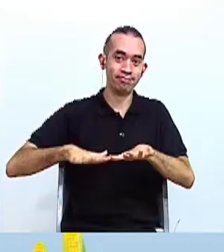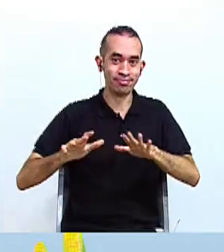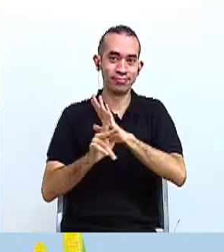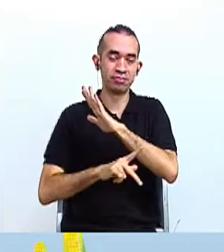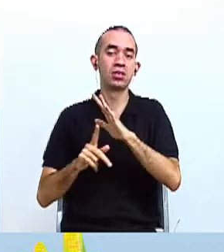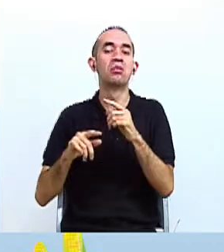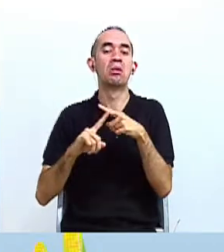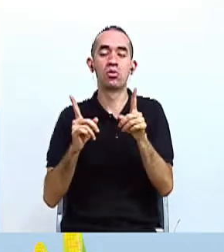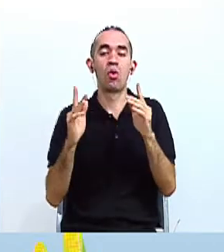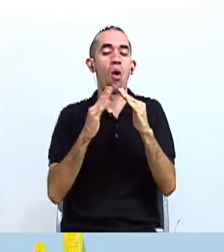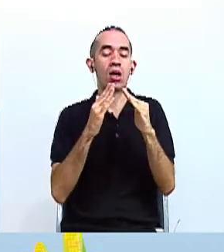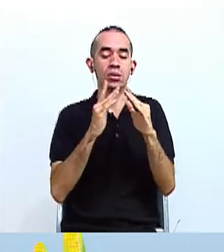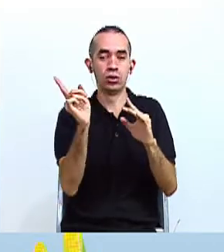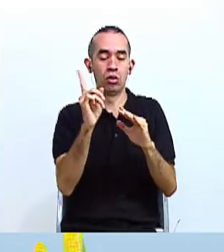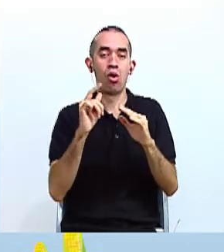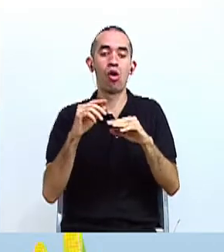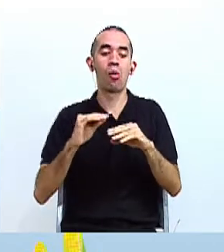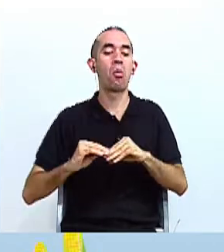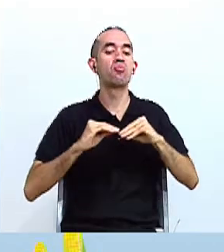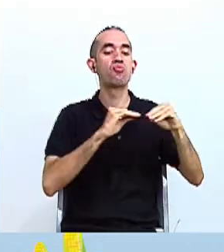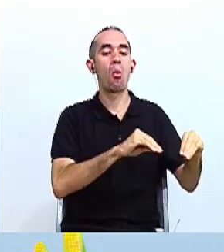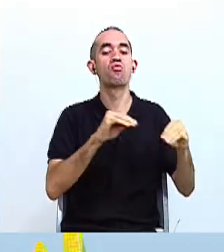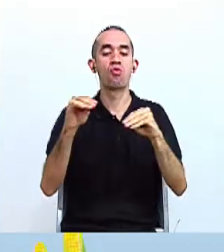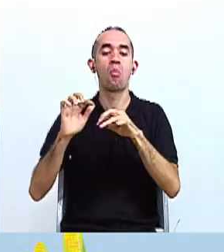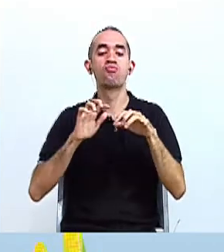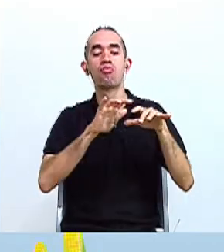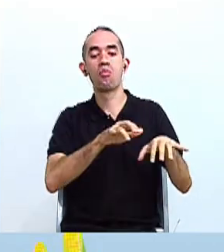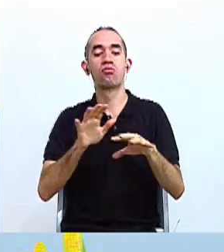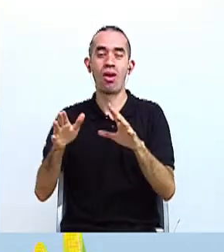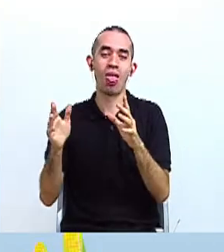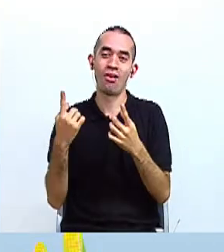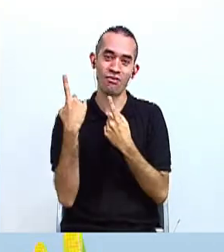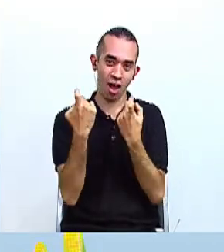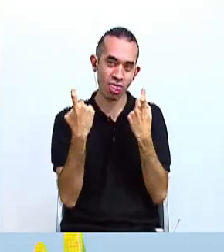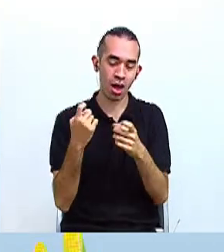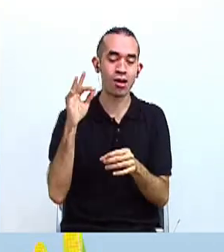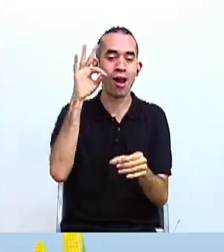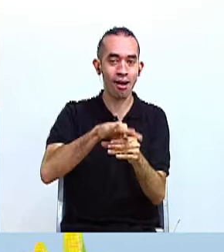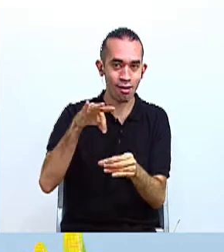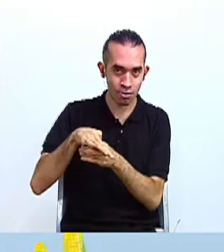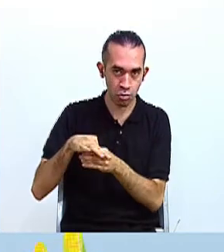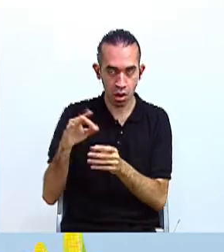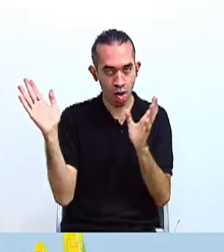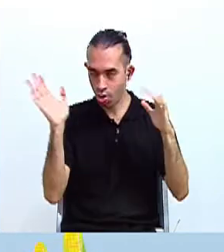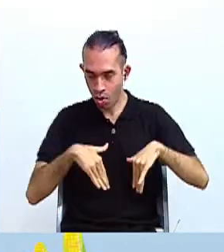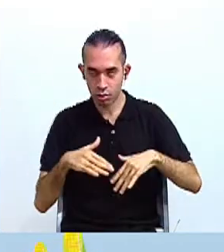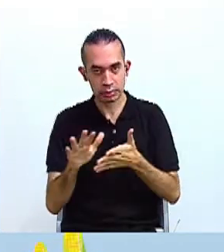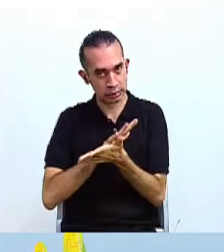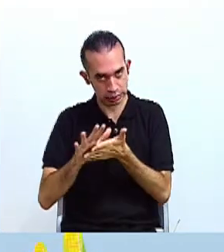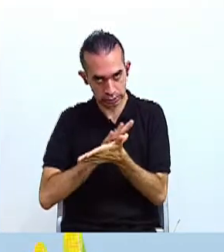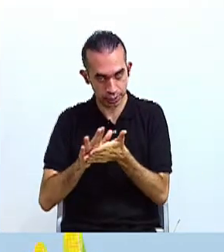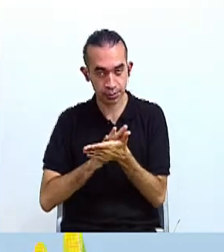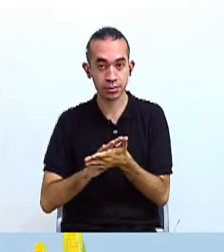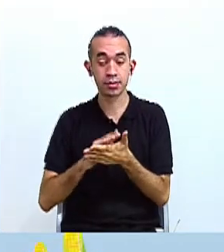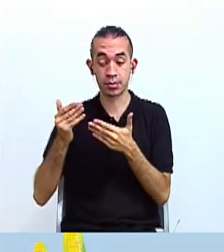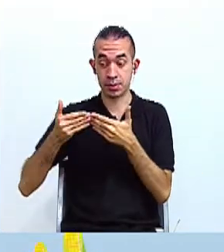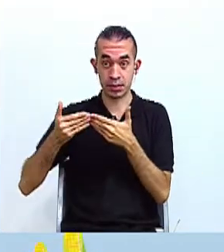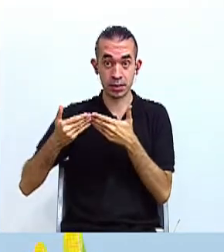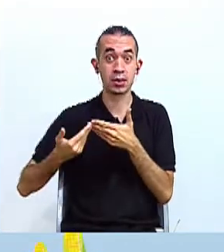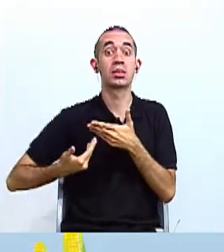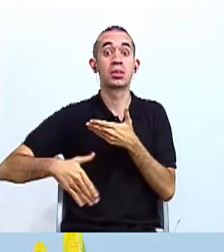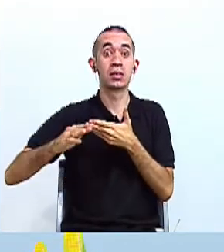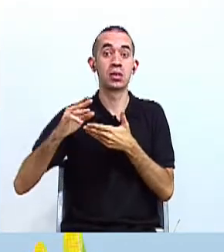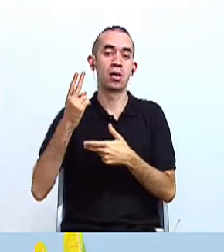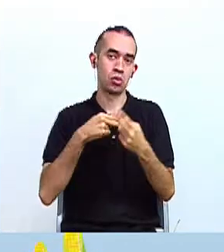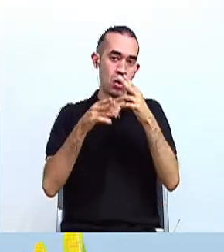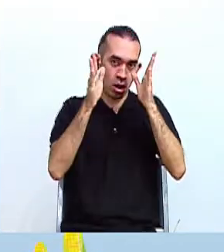nómadas, ya que no manejaban todavía muy bien las técnicas agrícolas. A partir de ese momento, según los historiadores, se